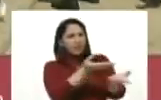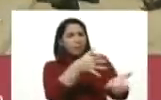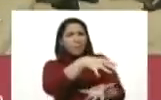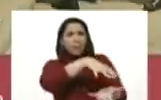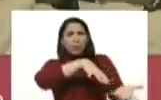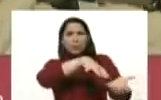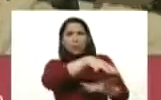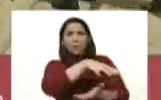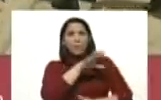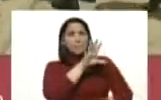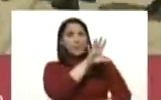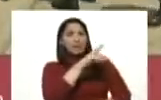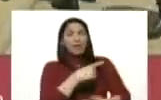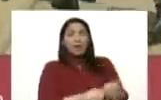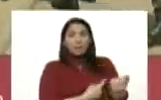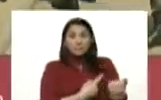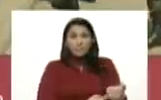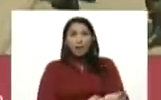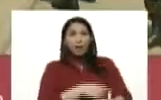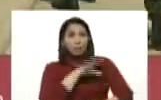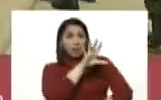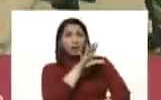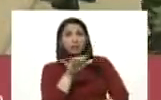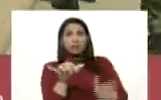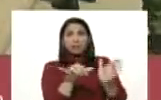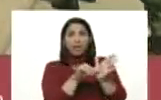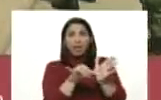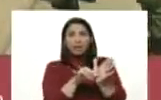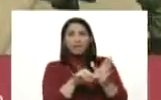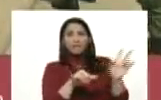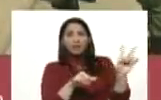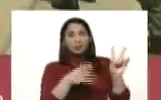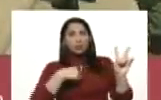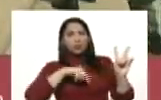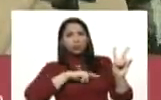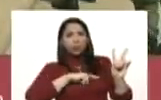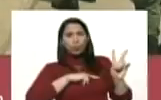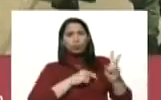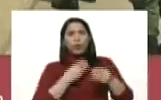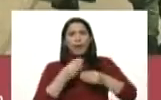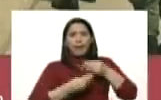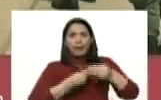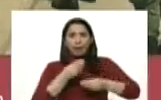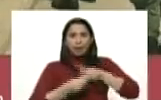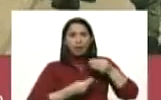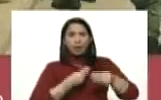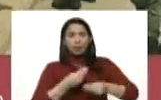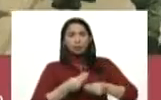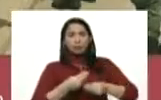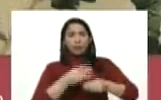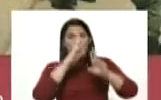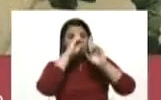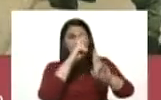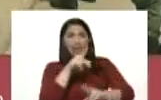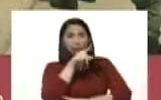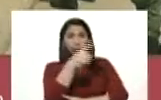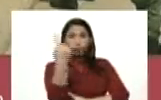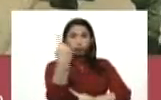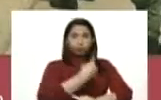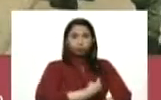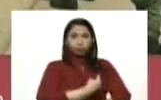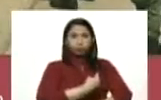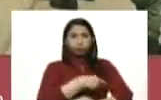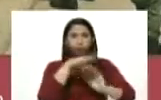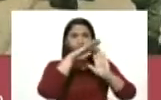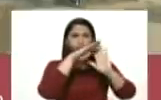de un país hermano, de un país vecino, nosotros hemos adoptado siguiendo sus indicaciones protocolos